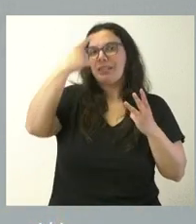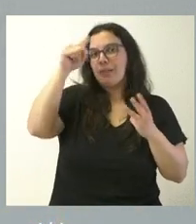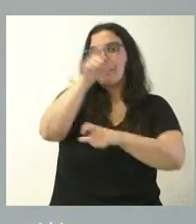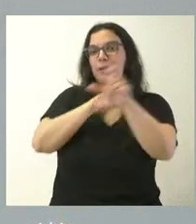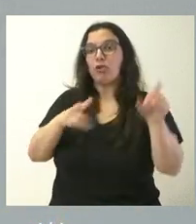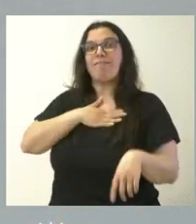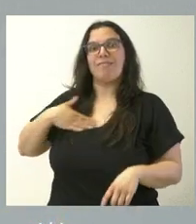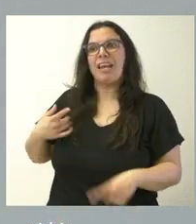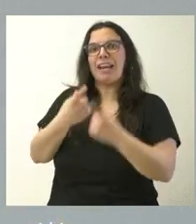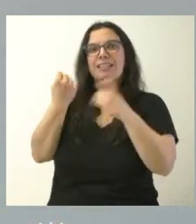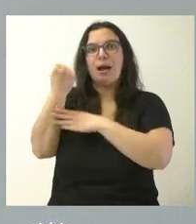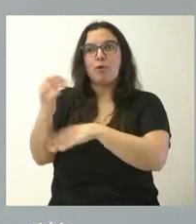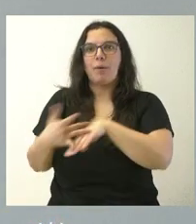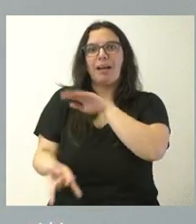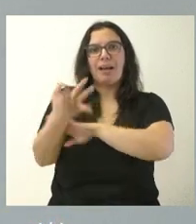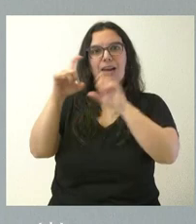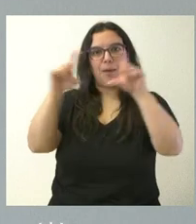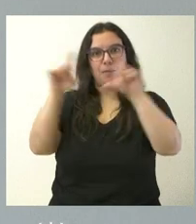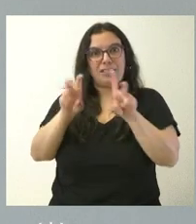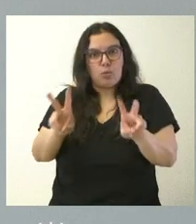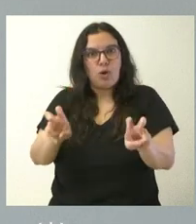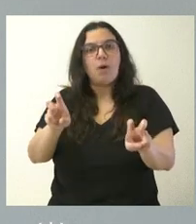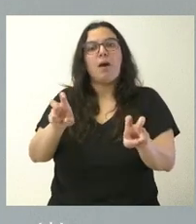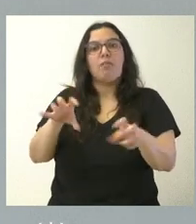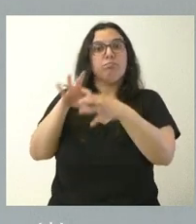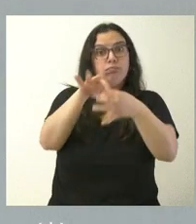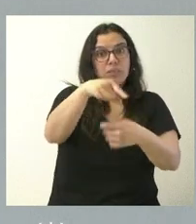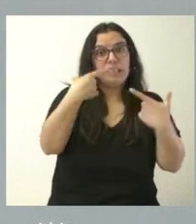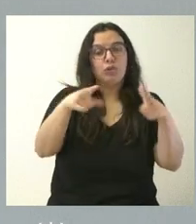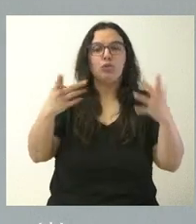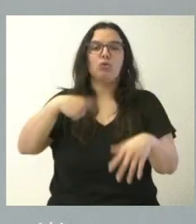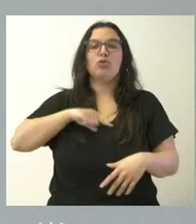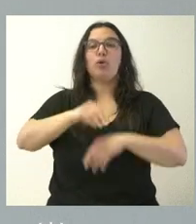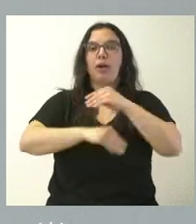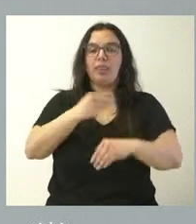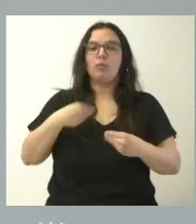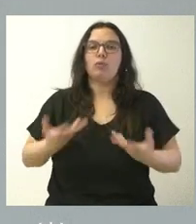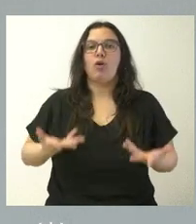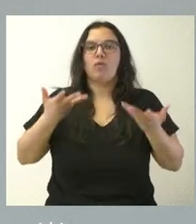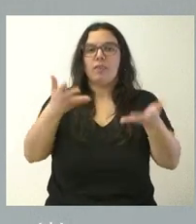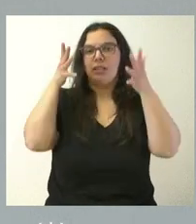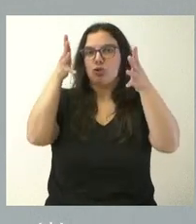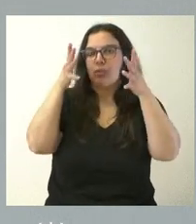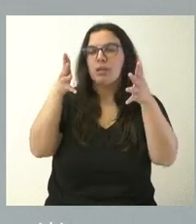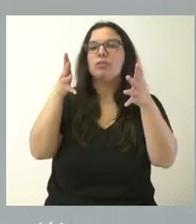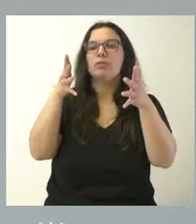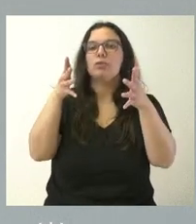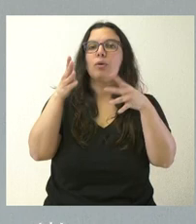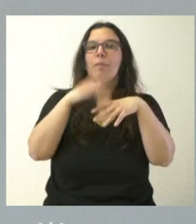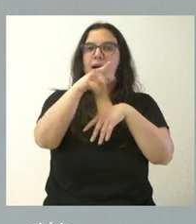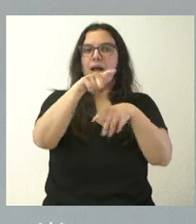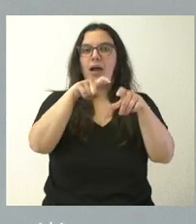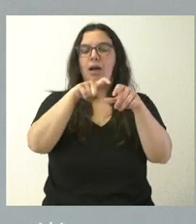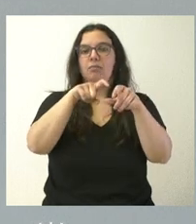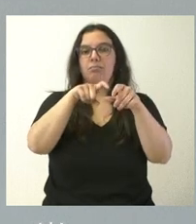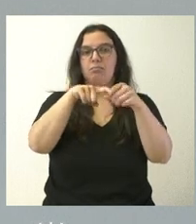que necesitan apoyo en ese nivel de emprendimiento. Y, desde aquí, lo que vamos a hacer es prestar ese asesoramiento a Vitartis. Lo hacemos a través